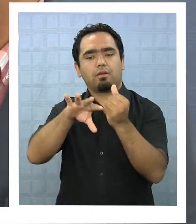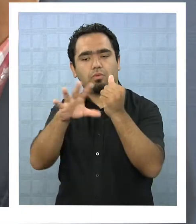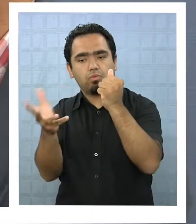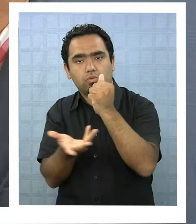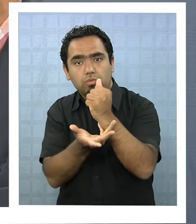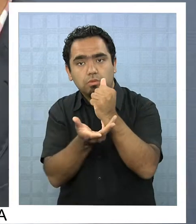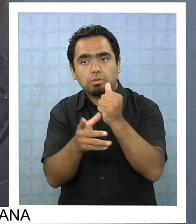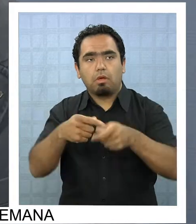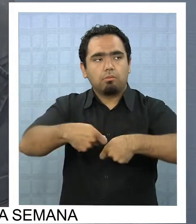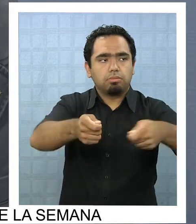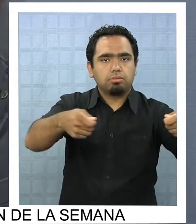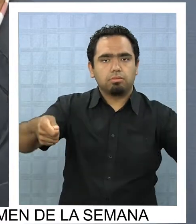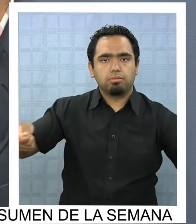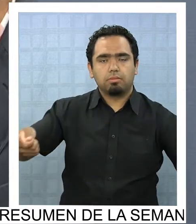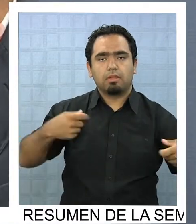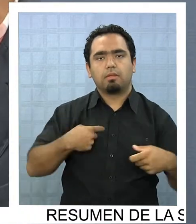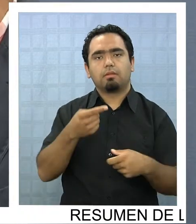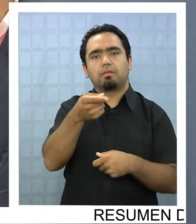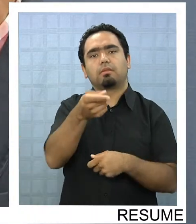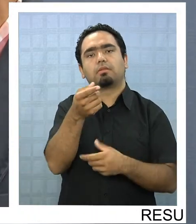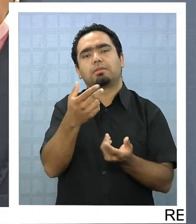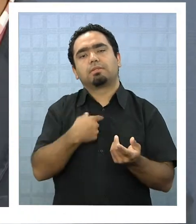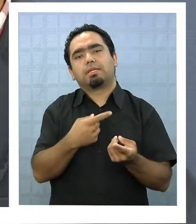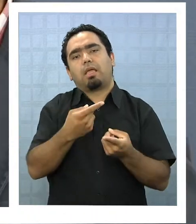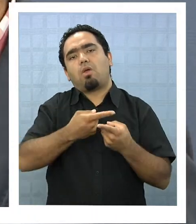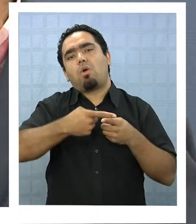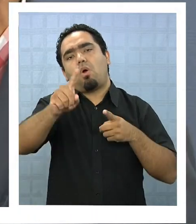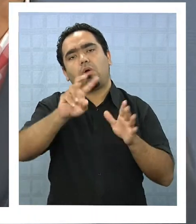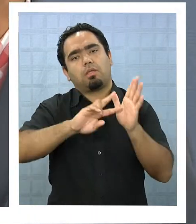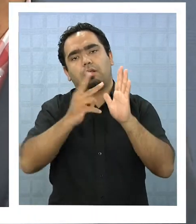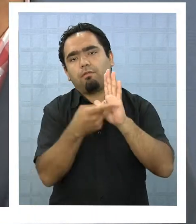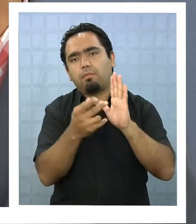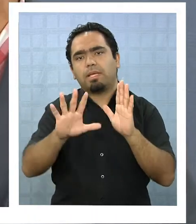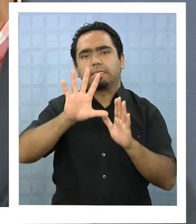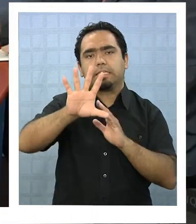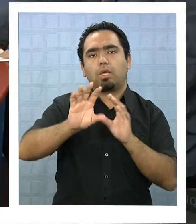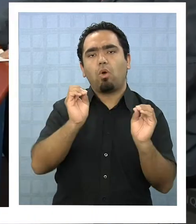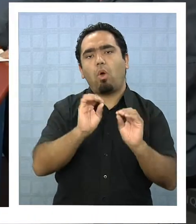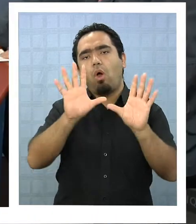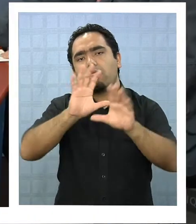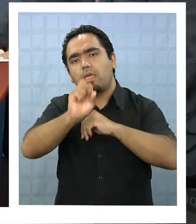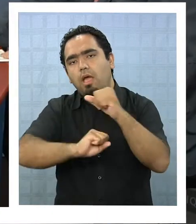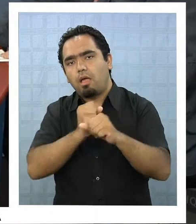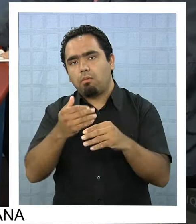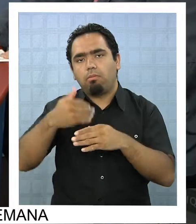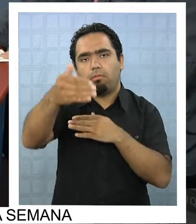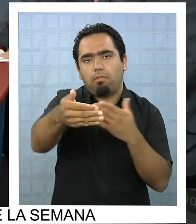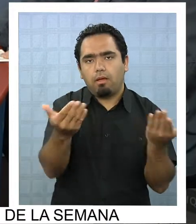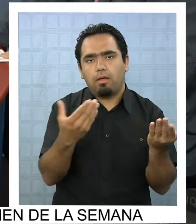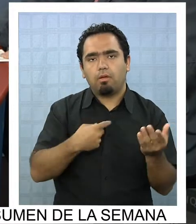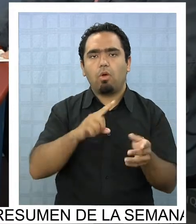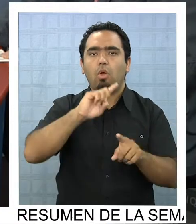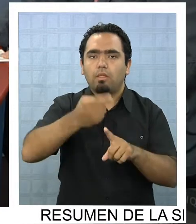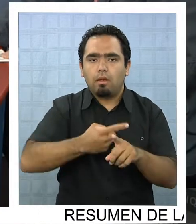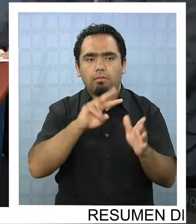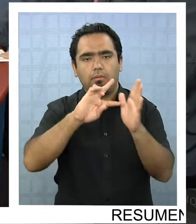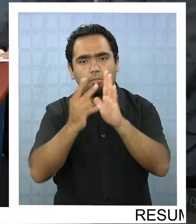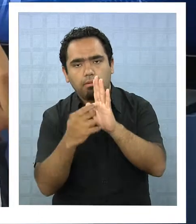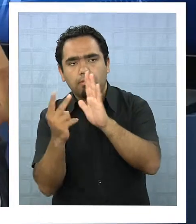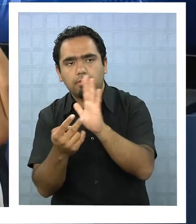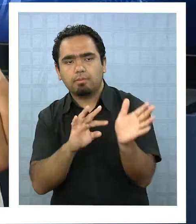tú estás diciendo eventualmente podrían ser fruto de otra reforma en 5 años más no por hacerte la pata, pero ese es el nervio de la discusión ese es el nervio